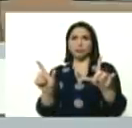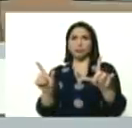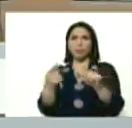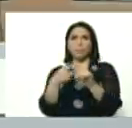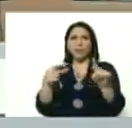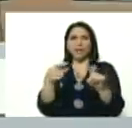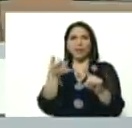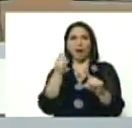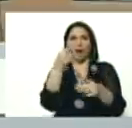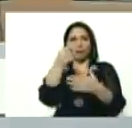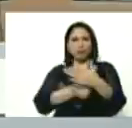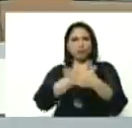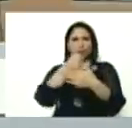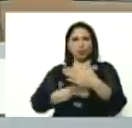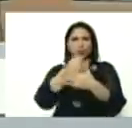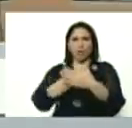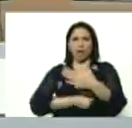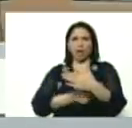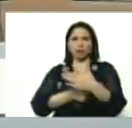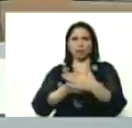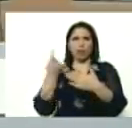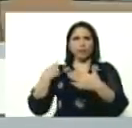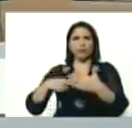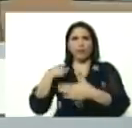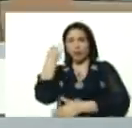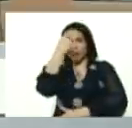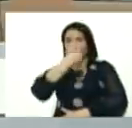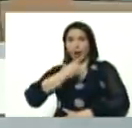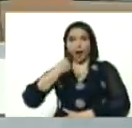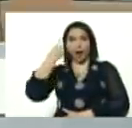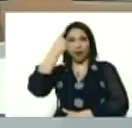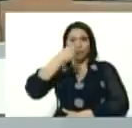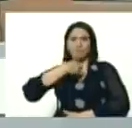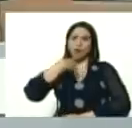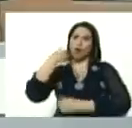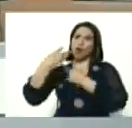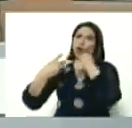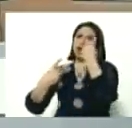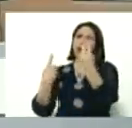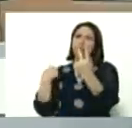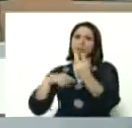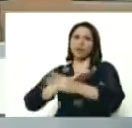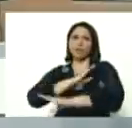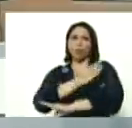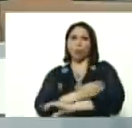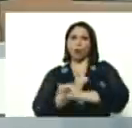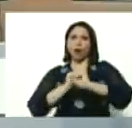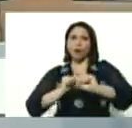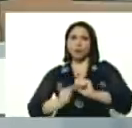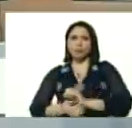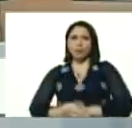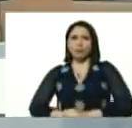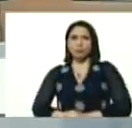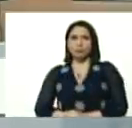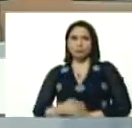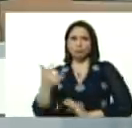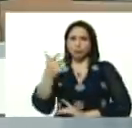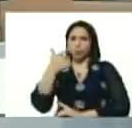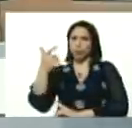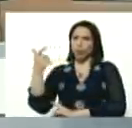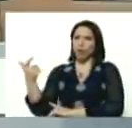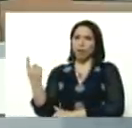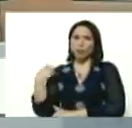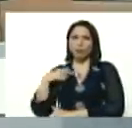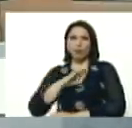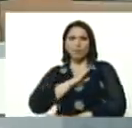pero que está luchando, y que tiene una cara, que tiene una voz, que tiene una fuerza, busquemos, al que